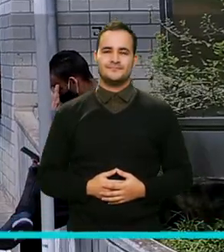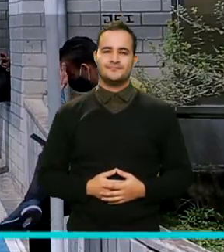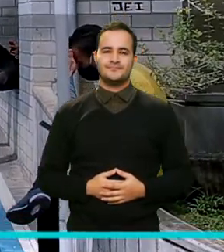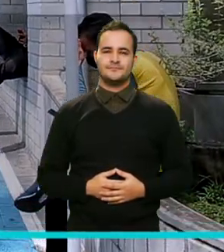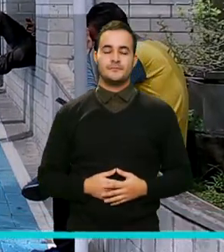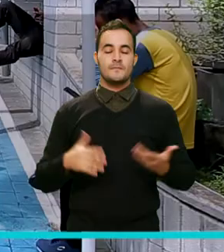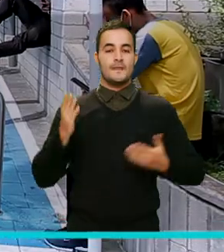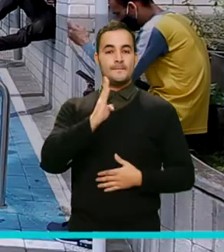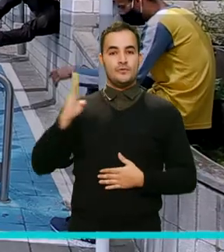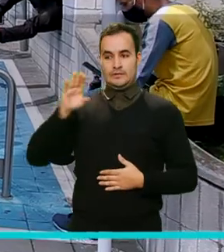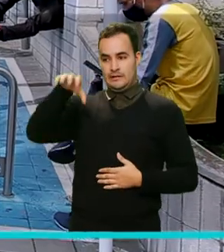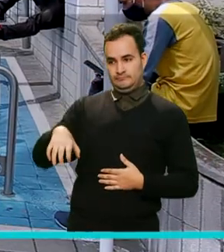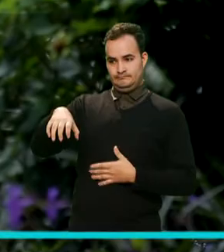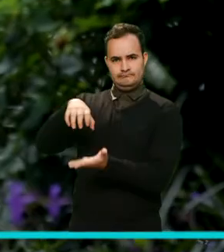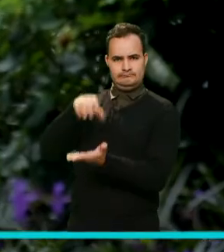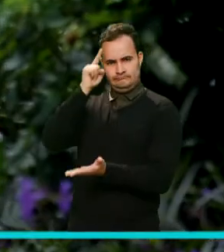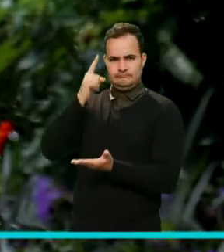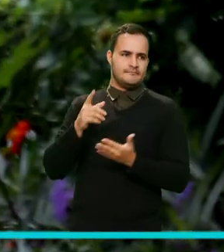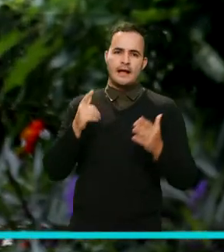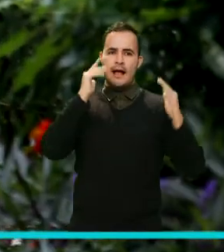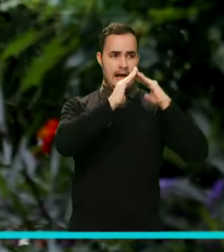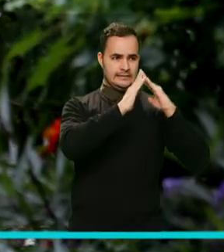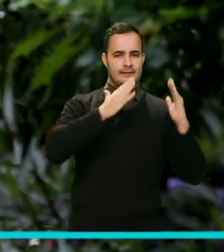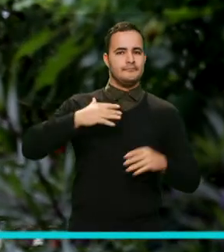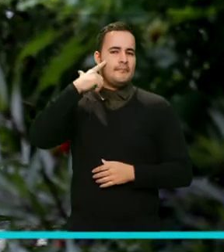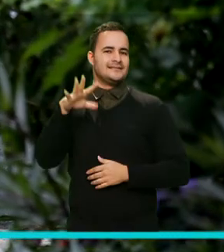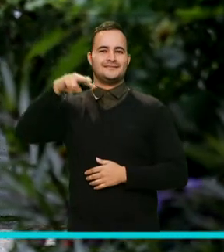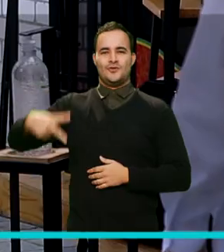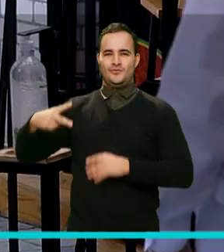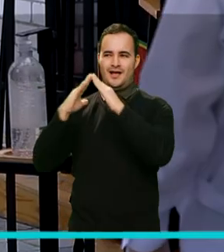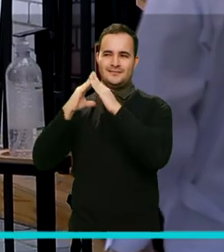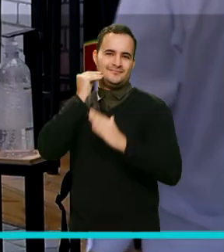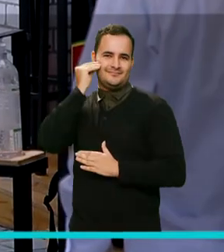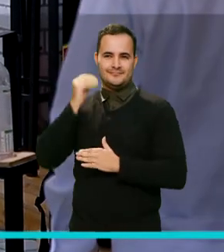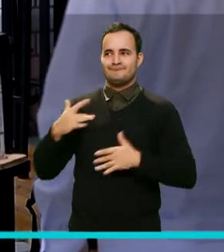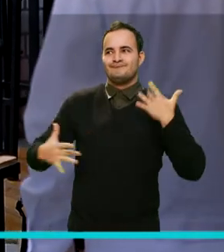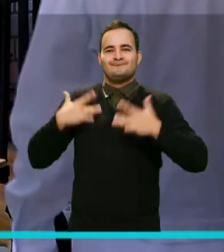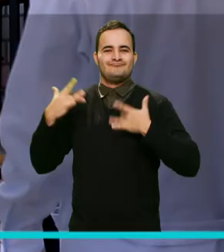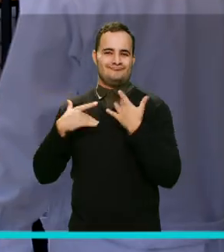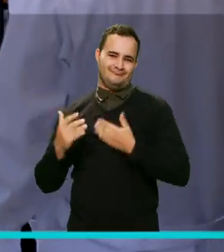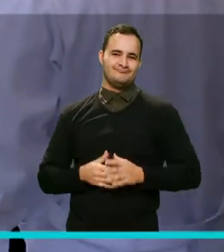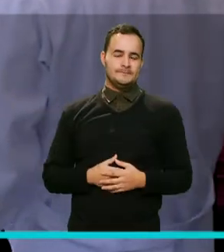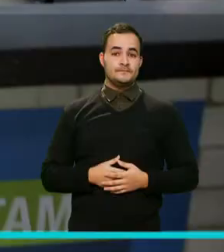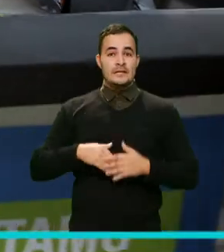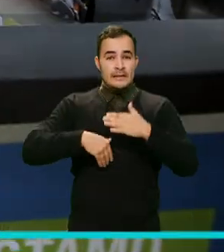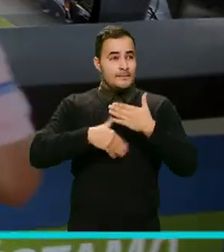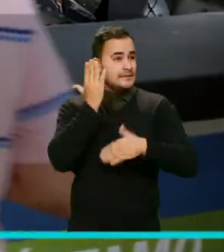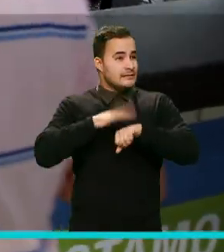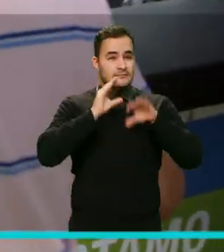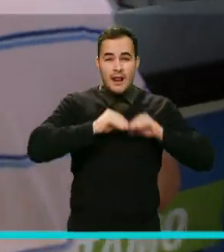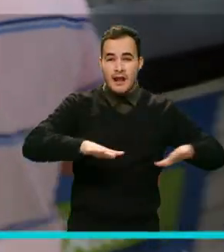La biblioteca para uno es un segundo hogar porque es que aquí yo me entretengo. Cuando empezó la cuarentena